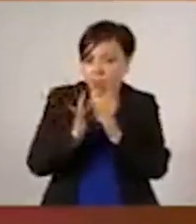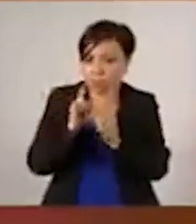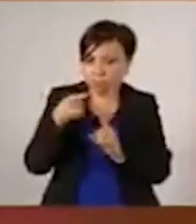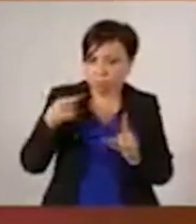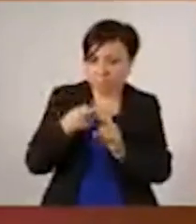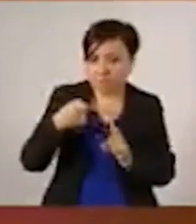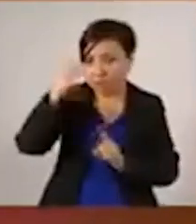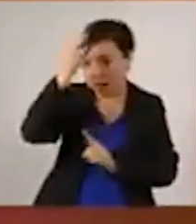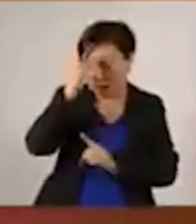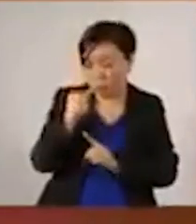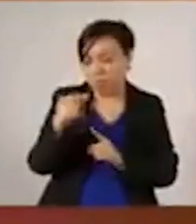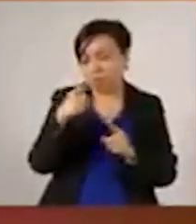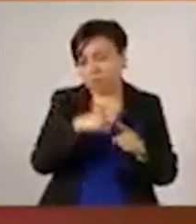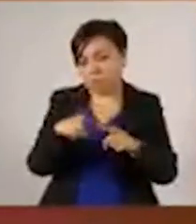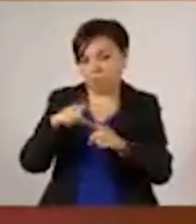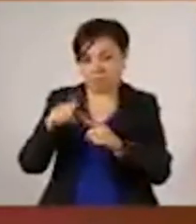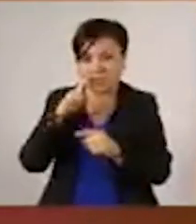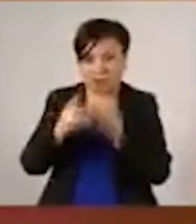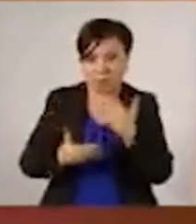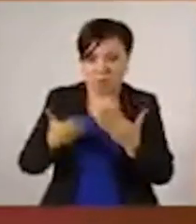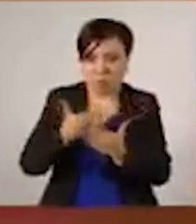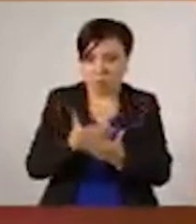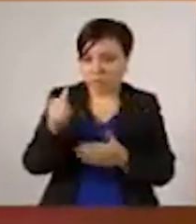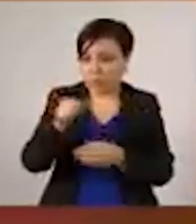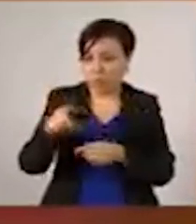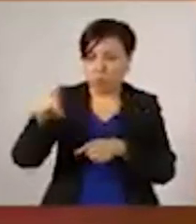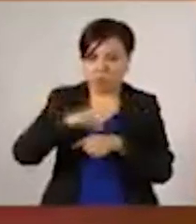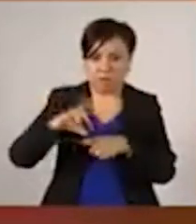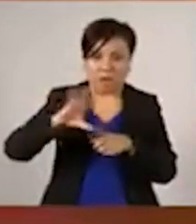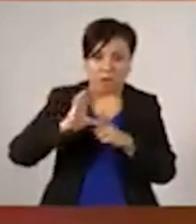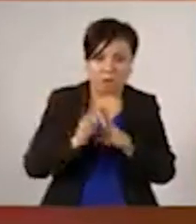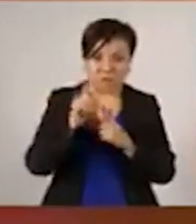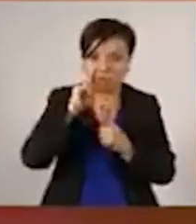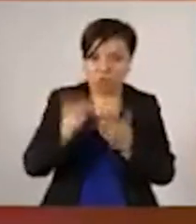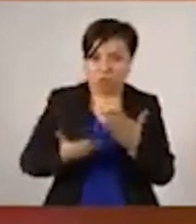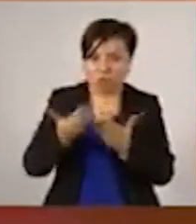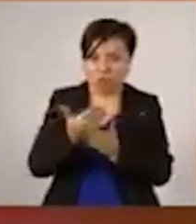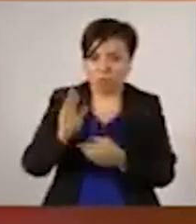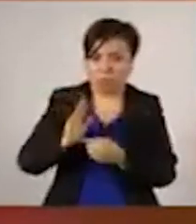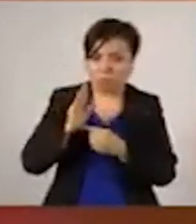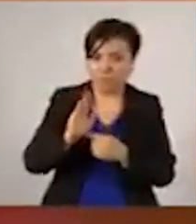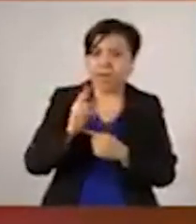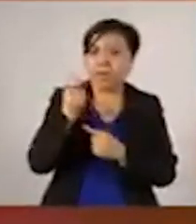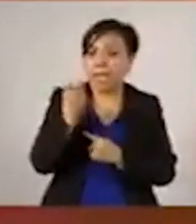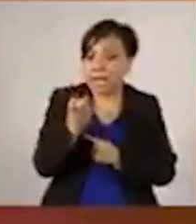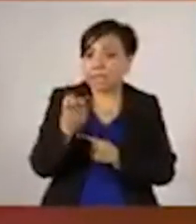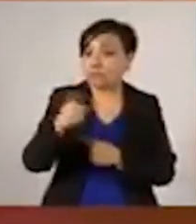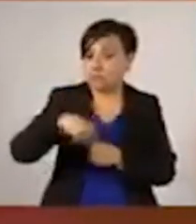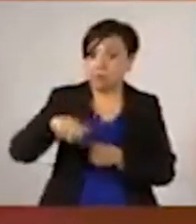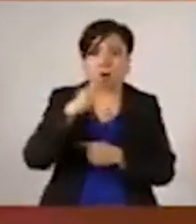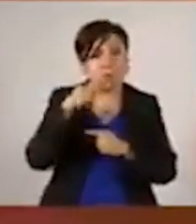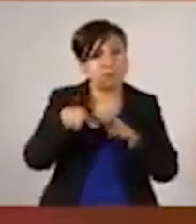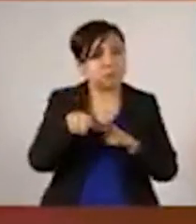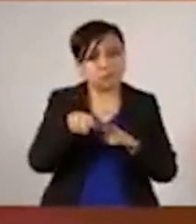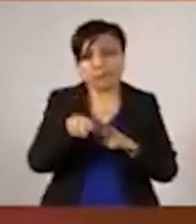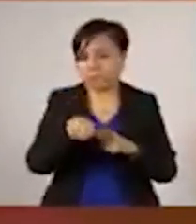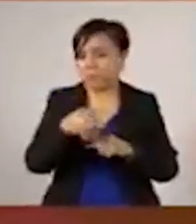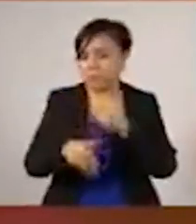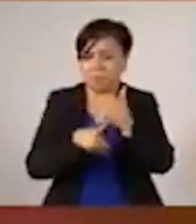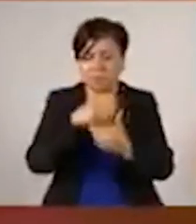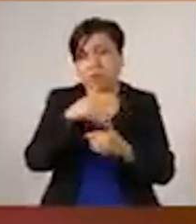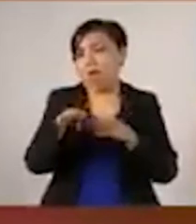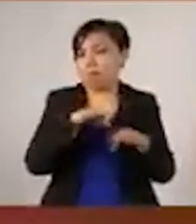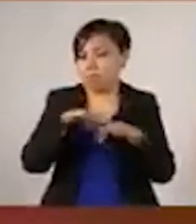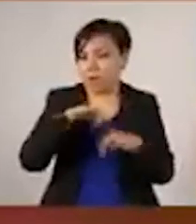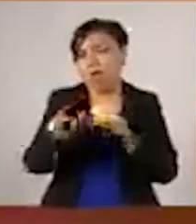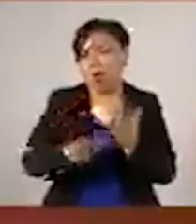propuestas presentadas ante esta comisión y con ello damos continuidad al trabajo legislativo, mismo que